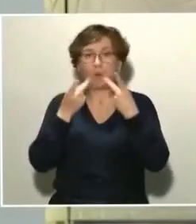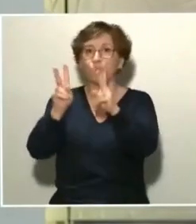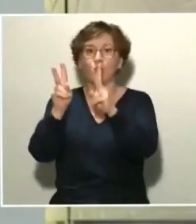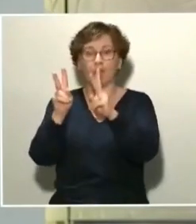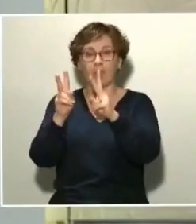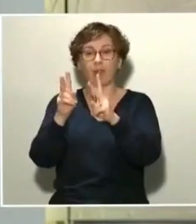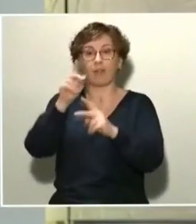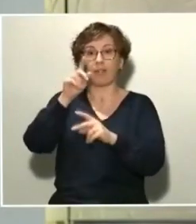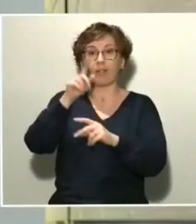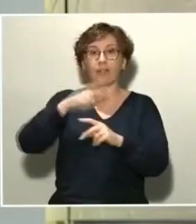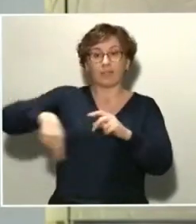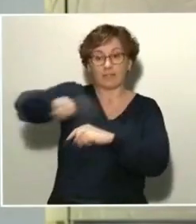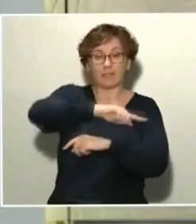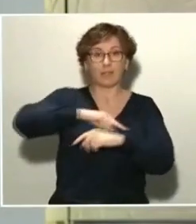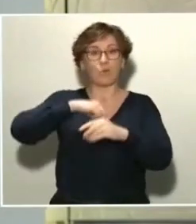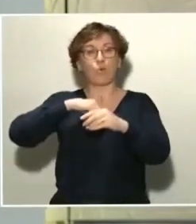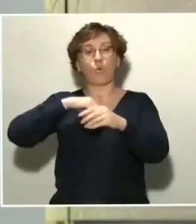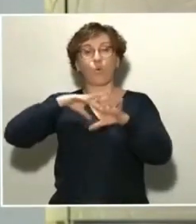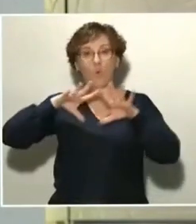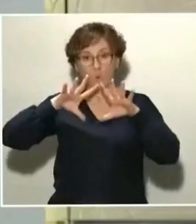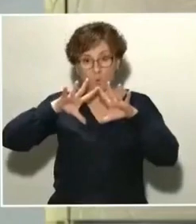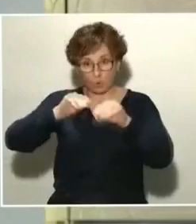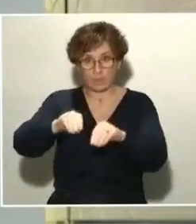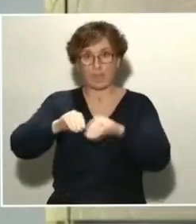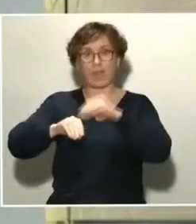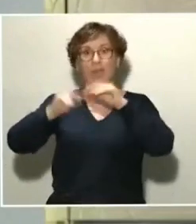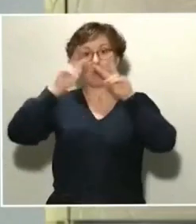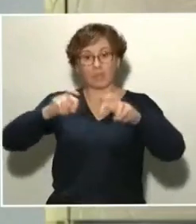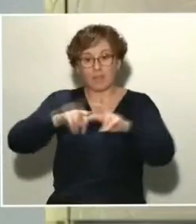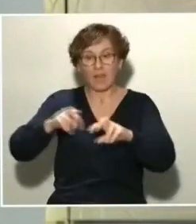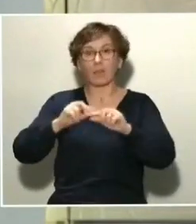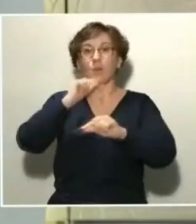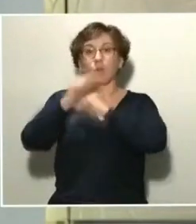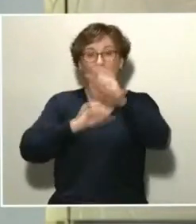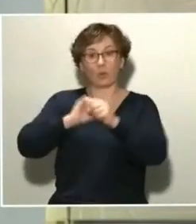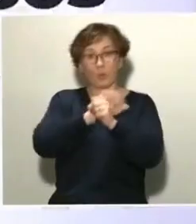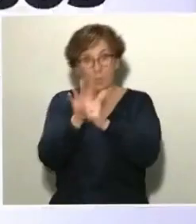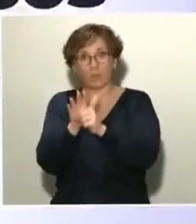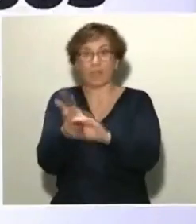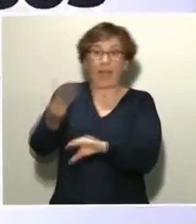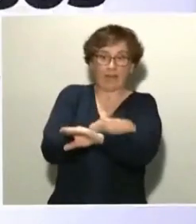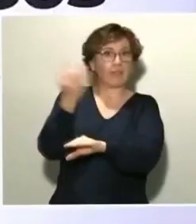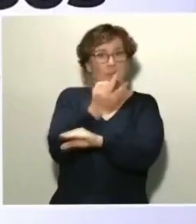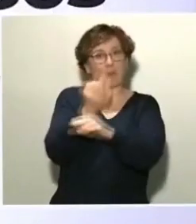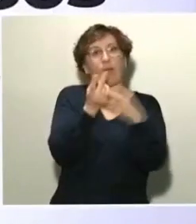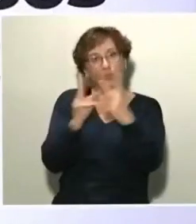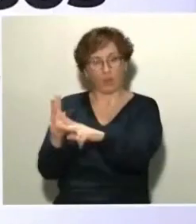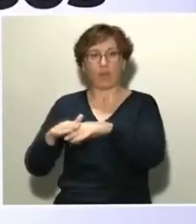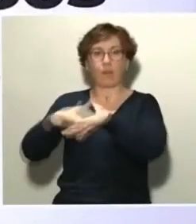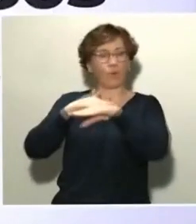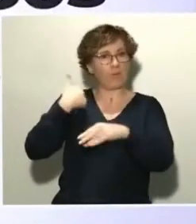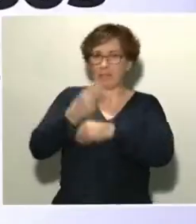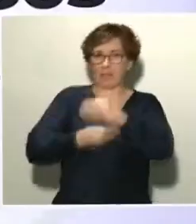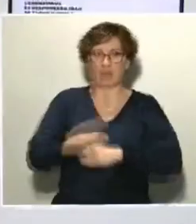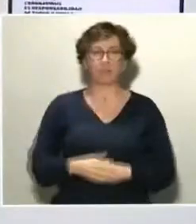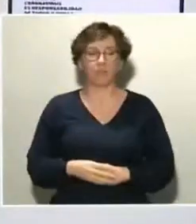es decir, la investigación con los virus que requería de una autorización gubernamental. Una última pregunta para el Ministro de